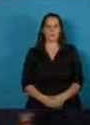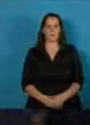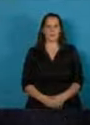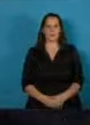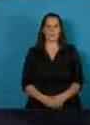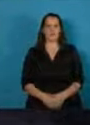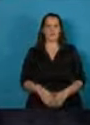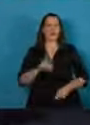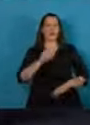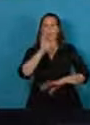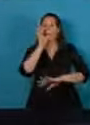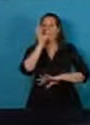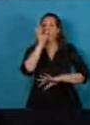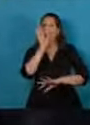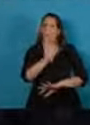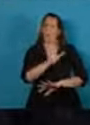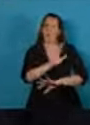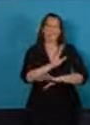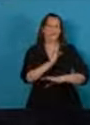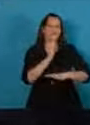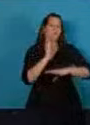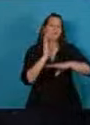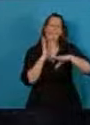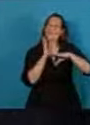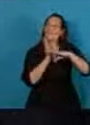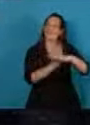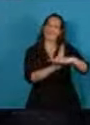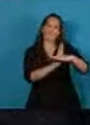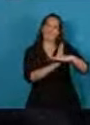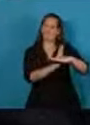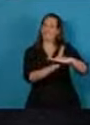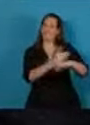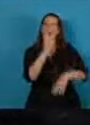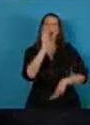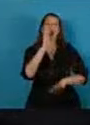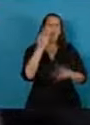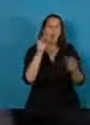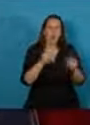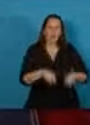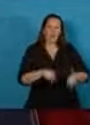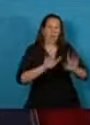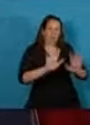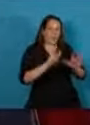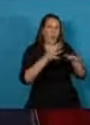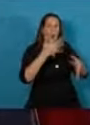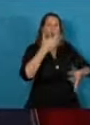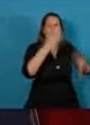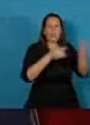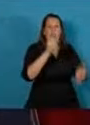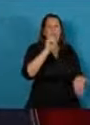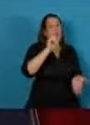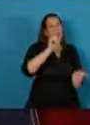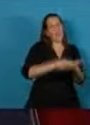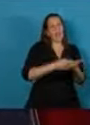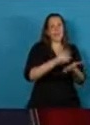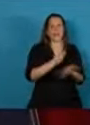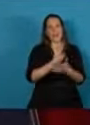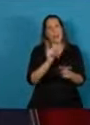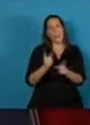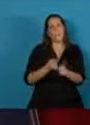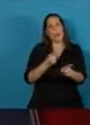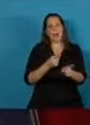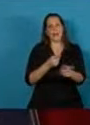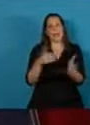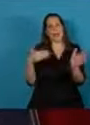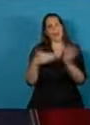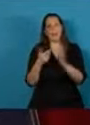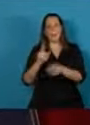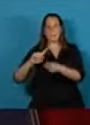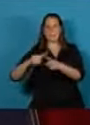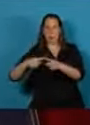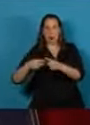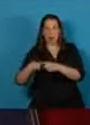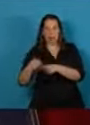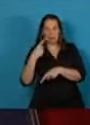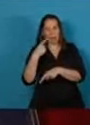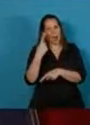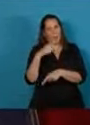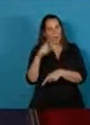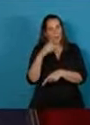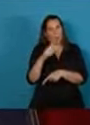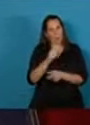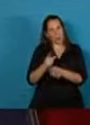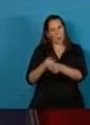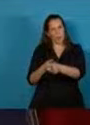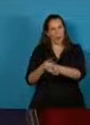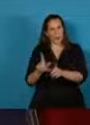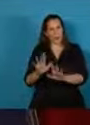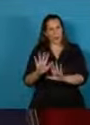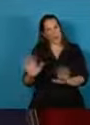Nunca más a una justicia que decide y persigue según los vientos políticos del poder de turno.